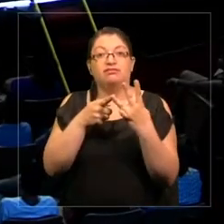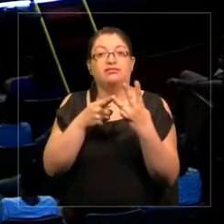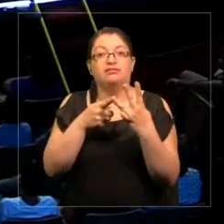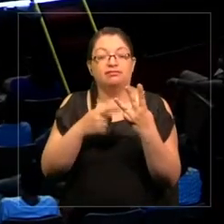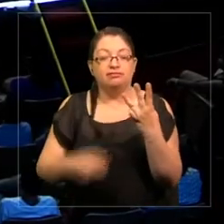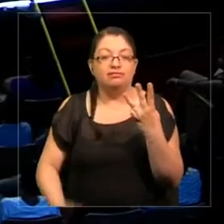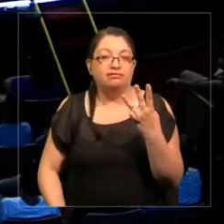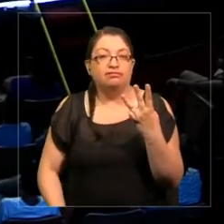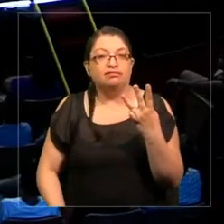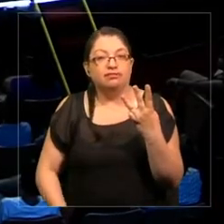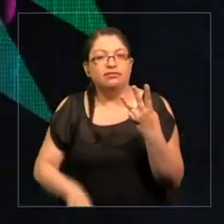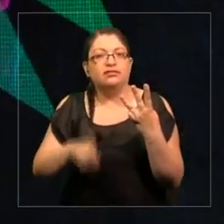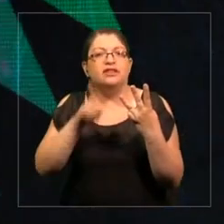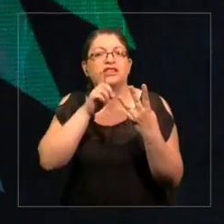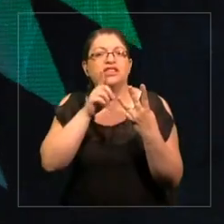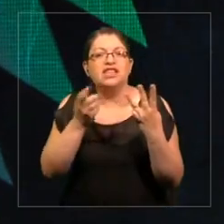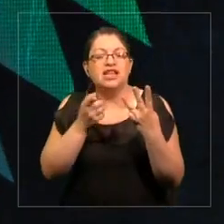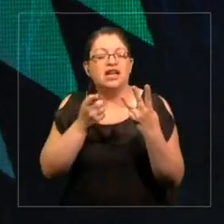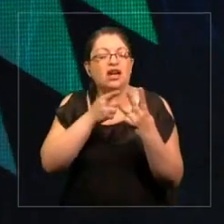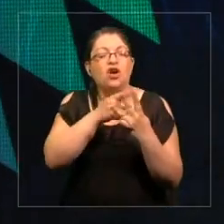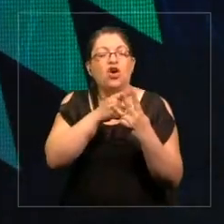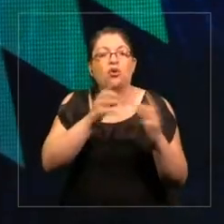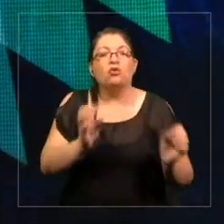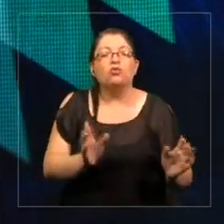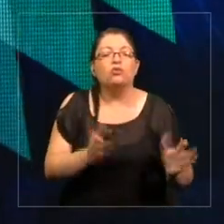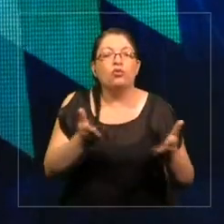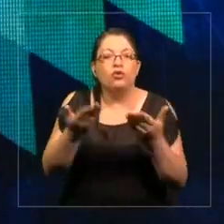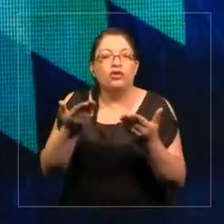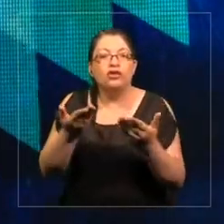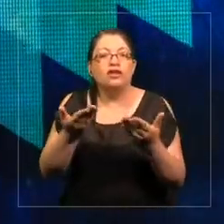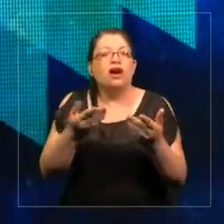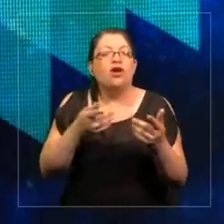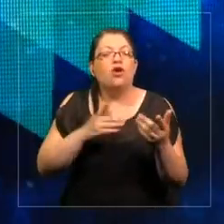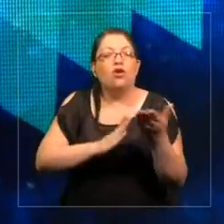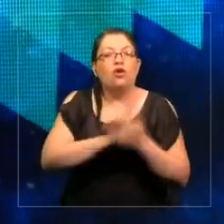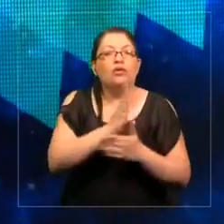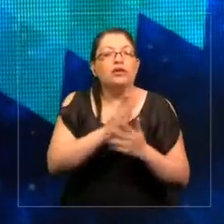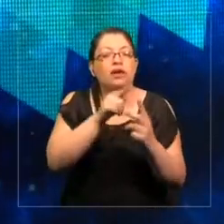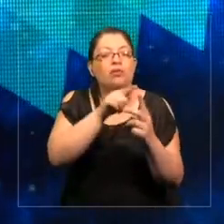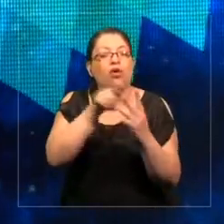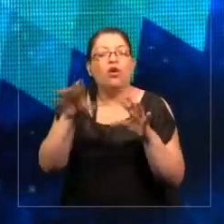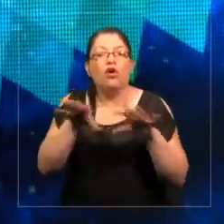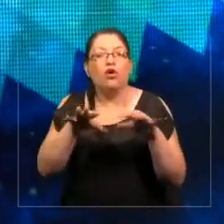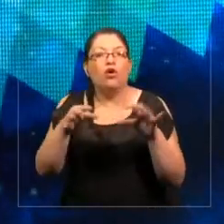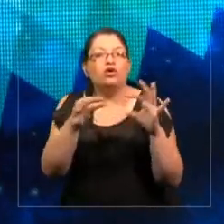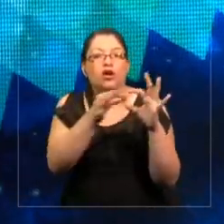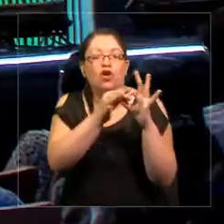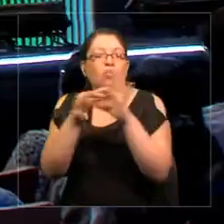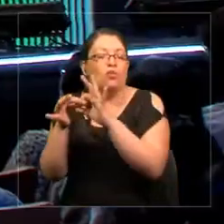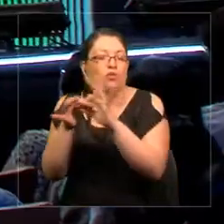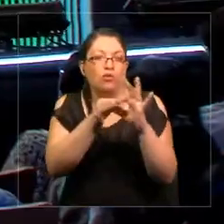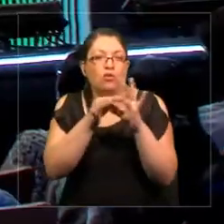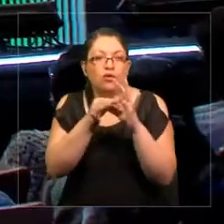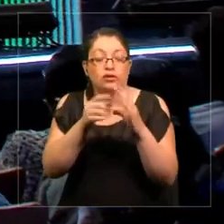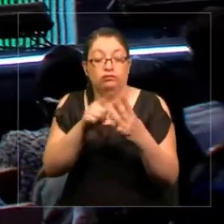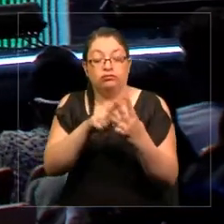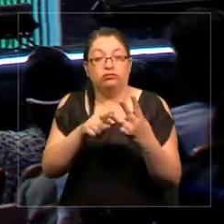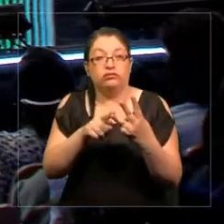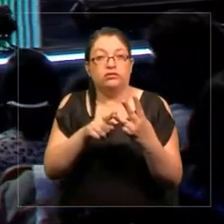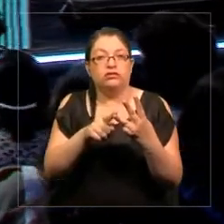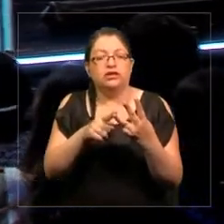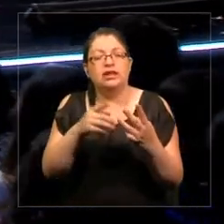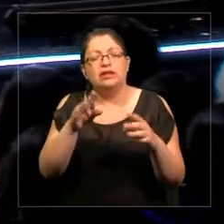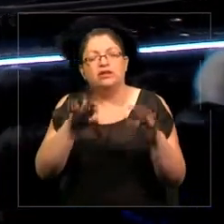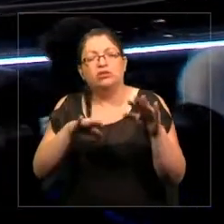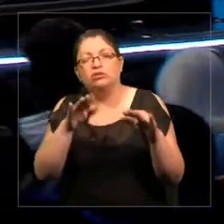tienen impulsores comunes. Pero había como una vaguedad en cuanto a lo que era. Y